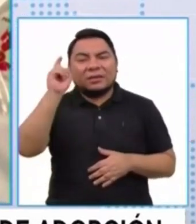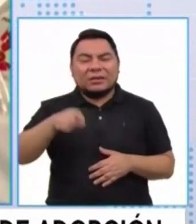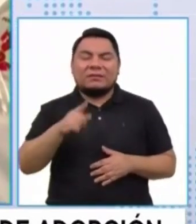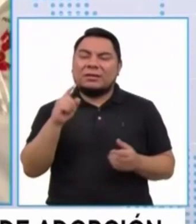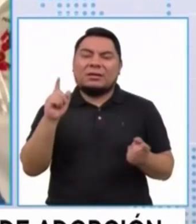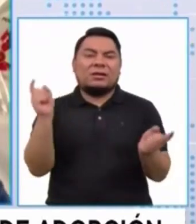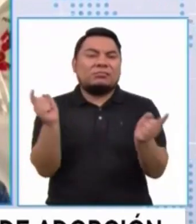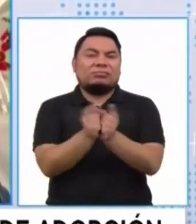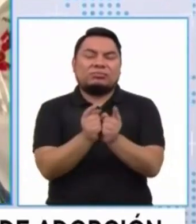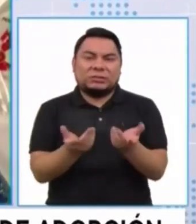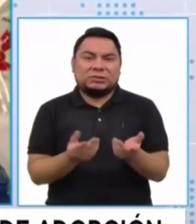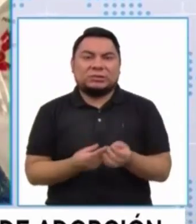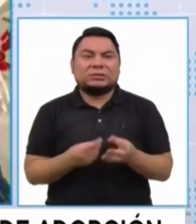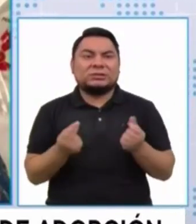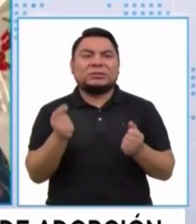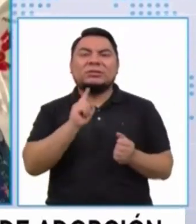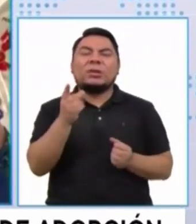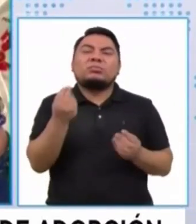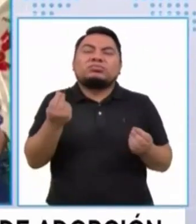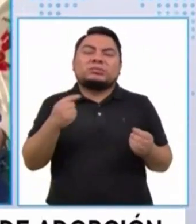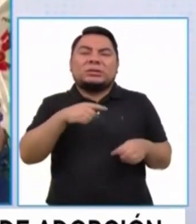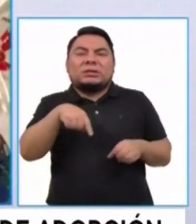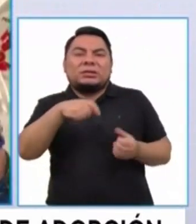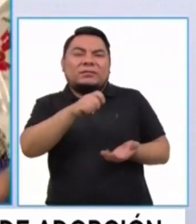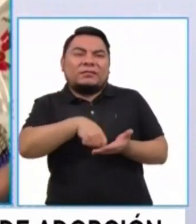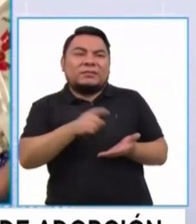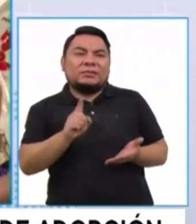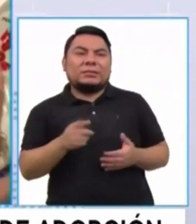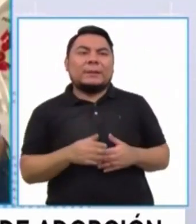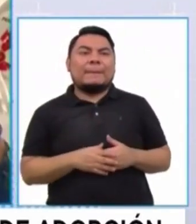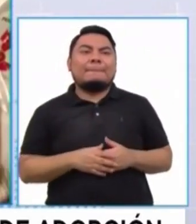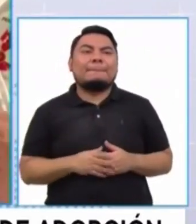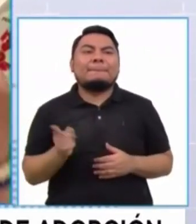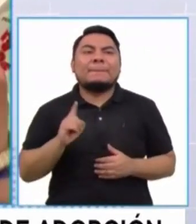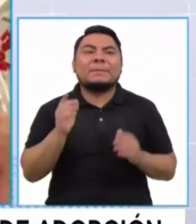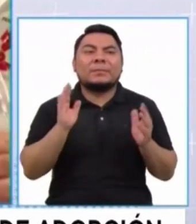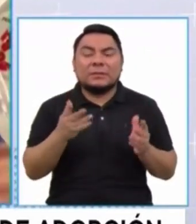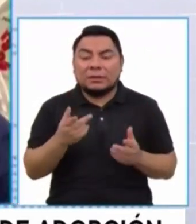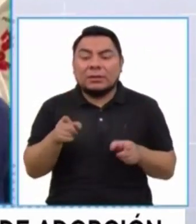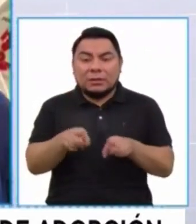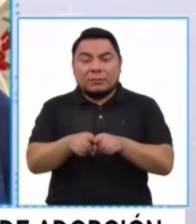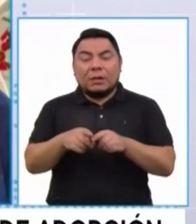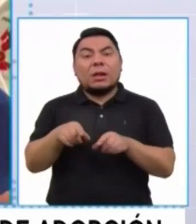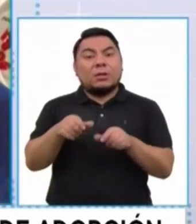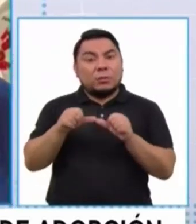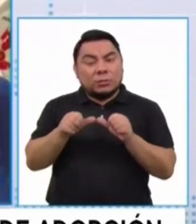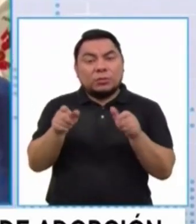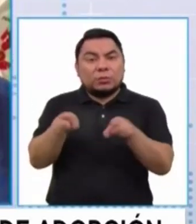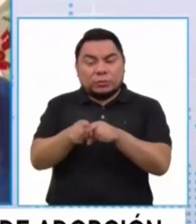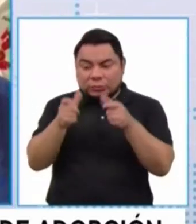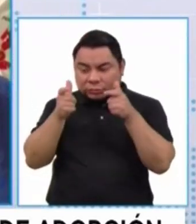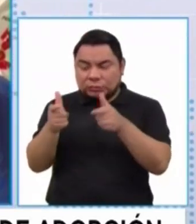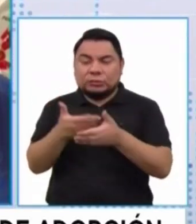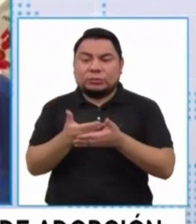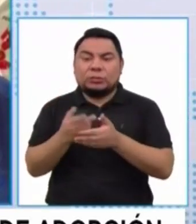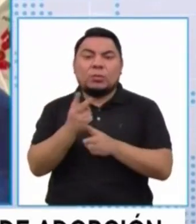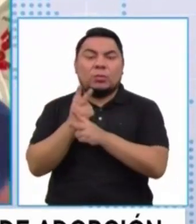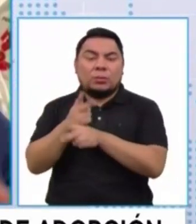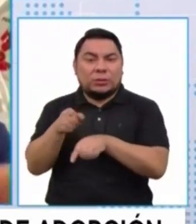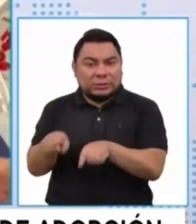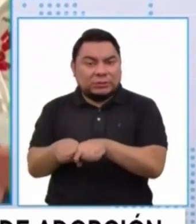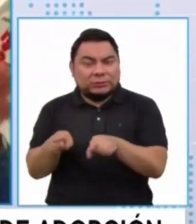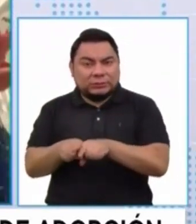queremos aportar, pero sin dejar de ver la seguridad de los bebés, ¿no?